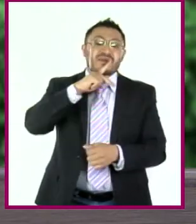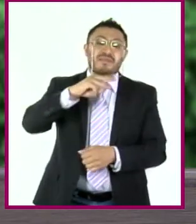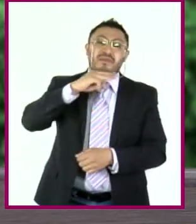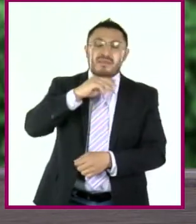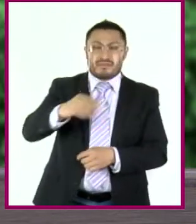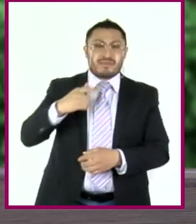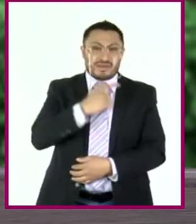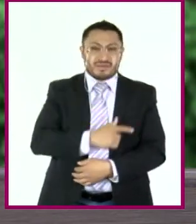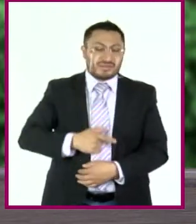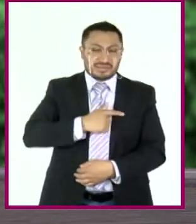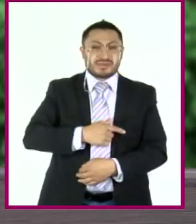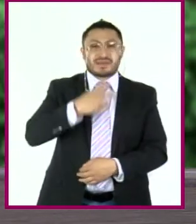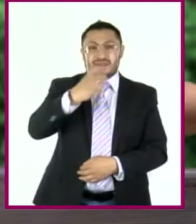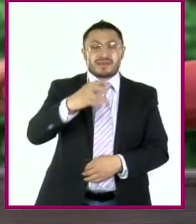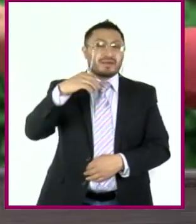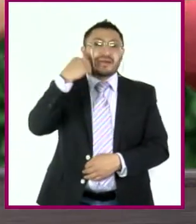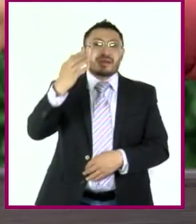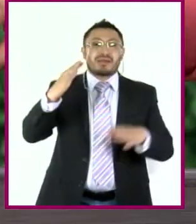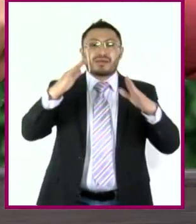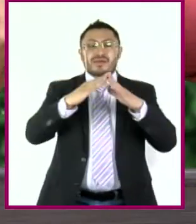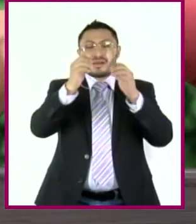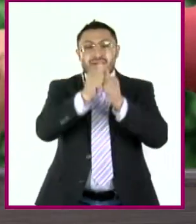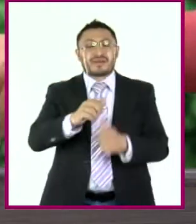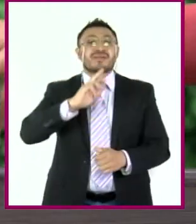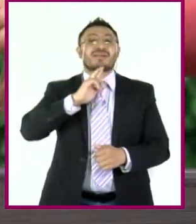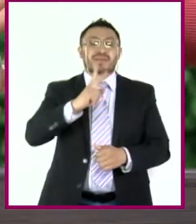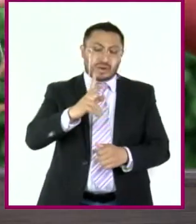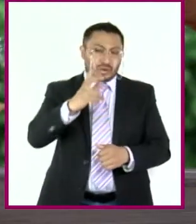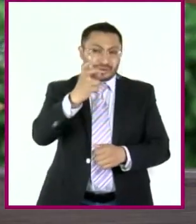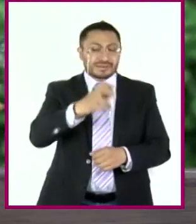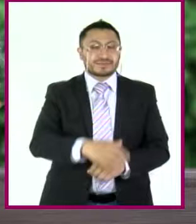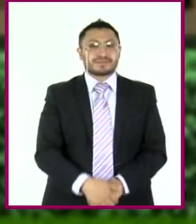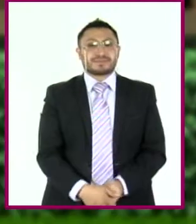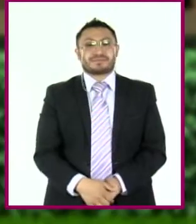más tiempo en casa. Los quiero mucho y la verdad podría pasar más tiempo con ellos.